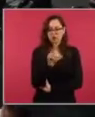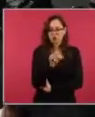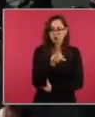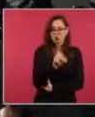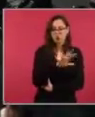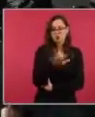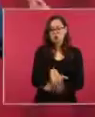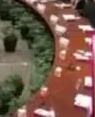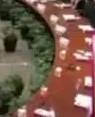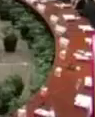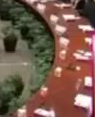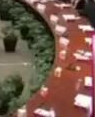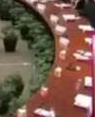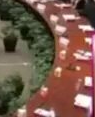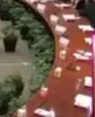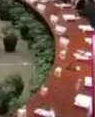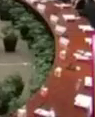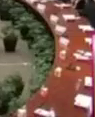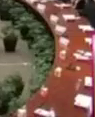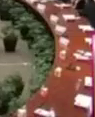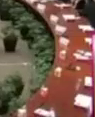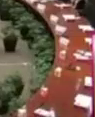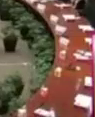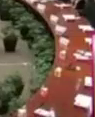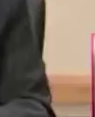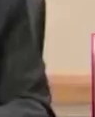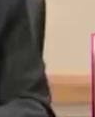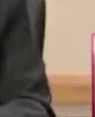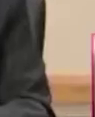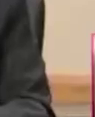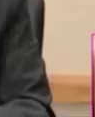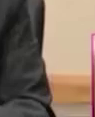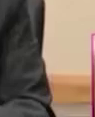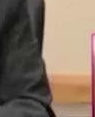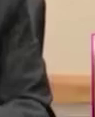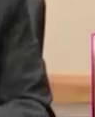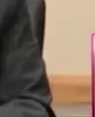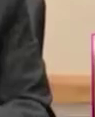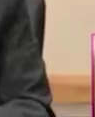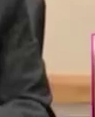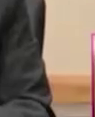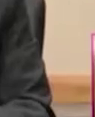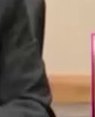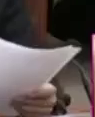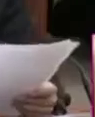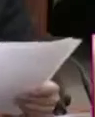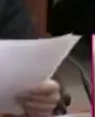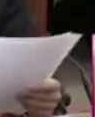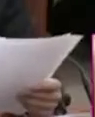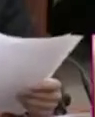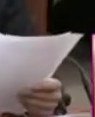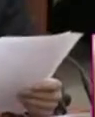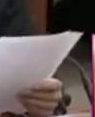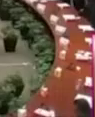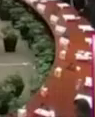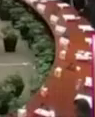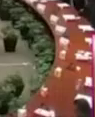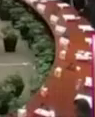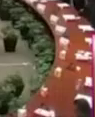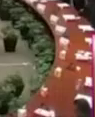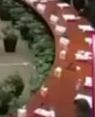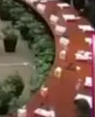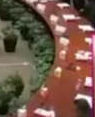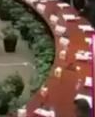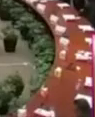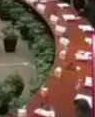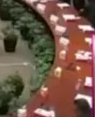apropiado. Además, aseveró que no quiere que participe el INE en el proyecto para preguntar a la población sobre su opinión